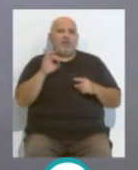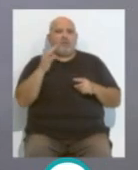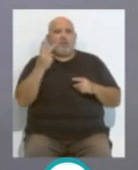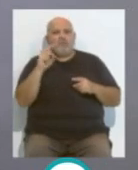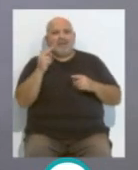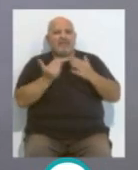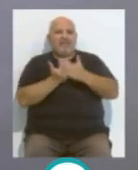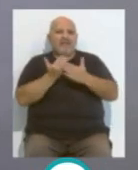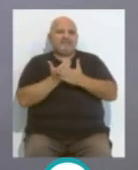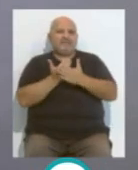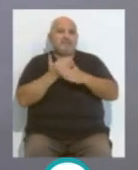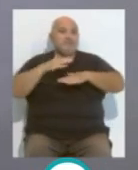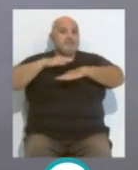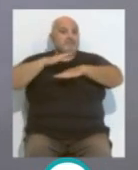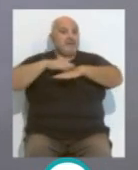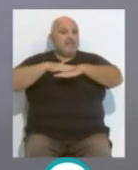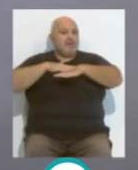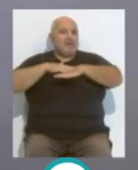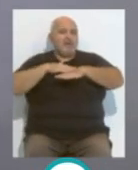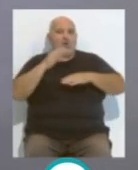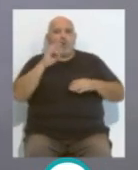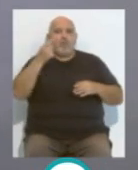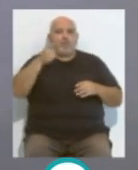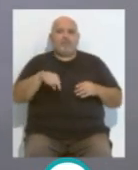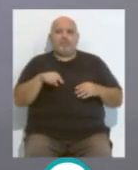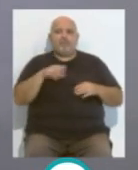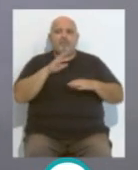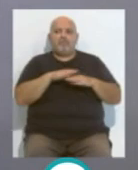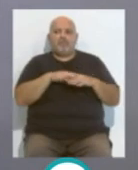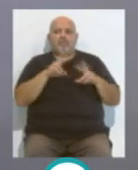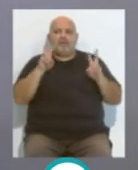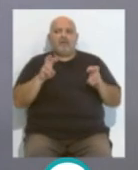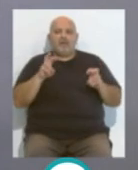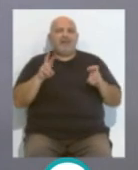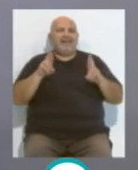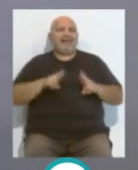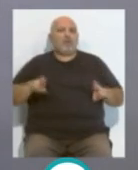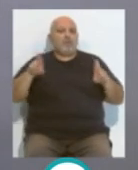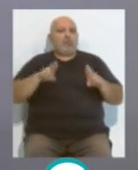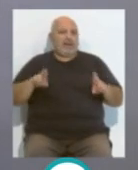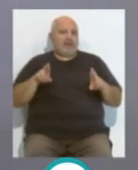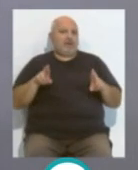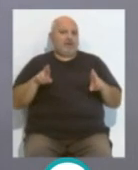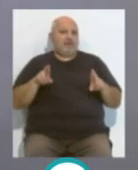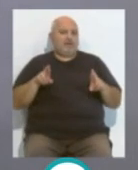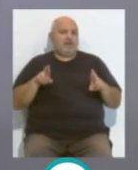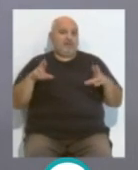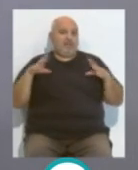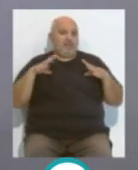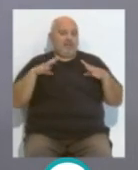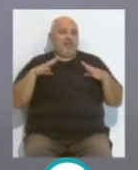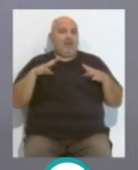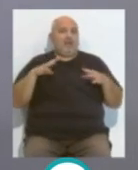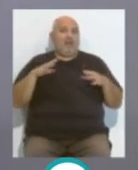20 días como mínimo o cerca de un mes para recuperar, o sea, para de vacaciones